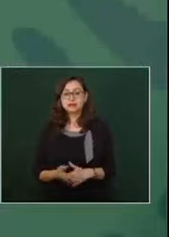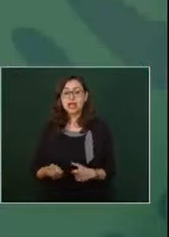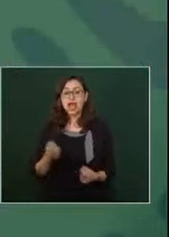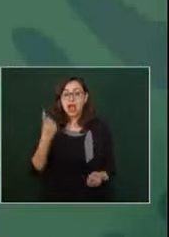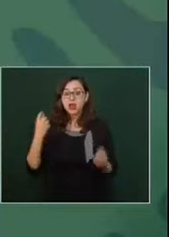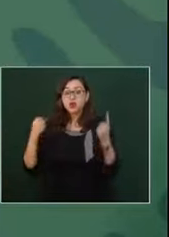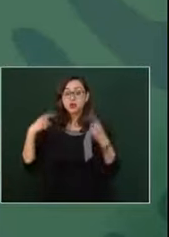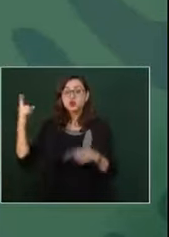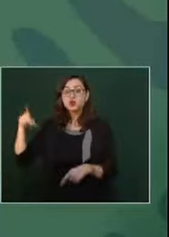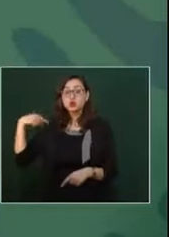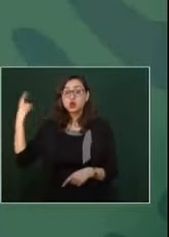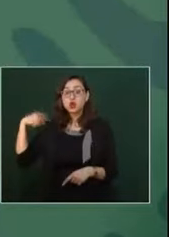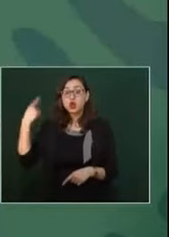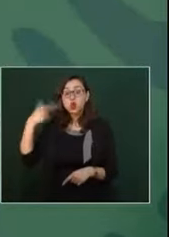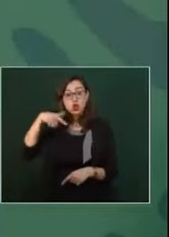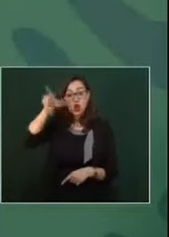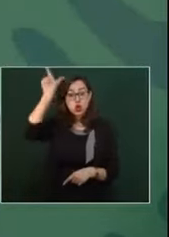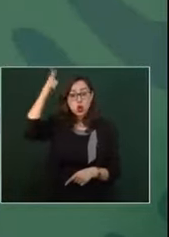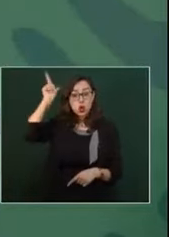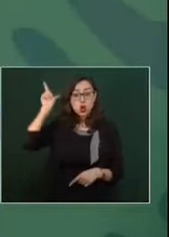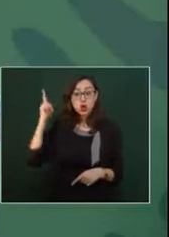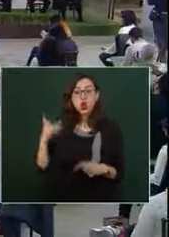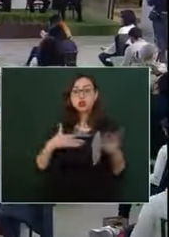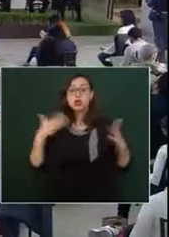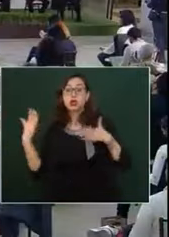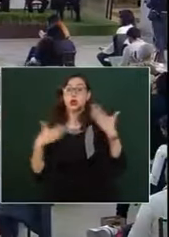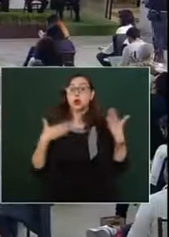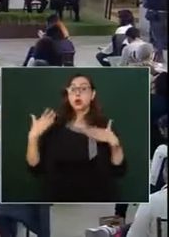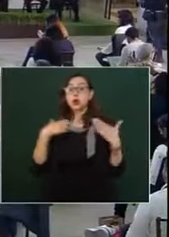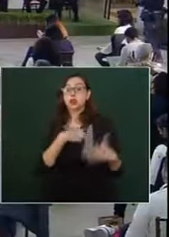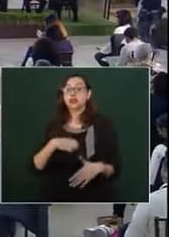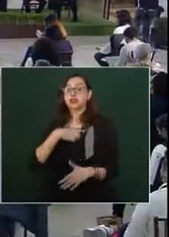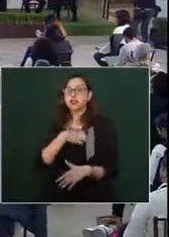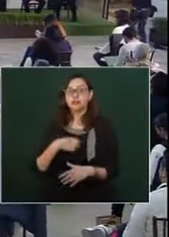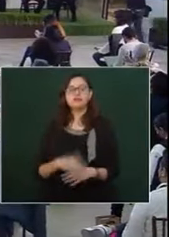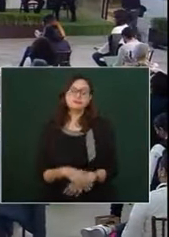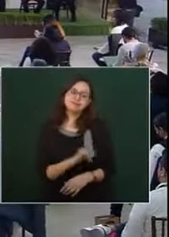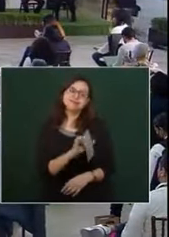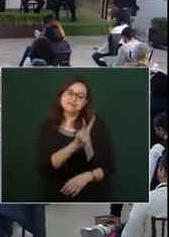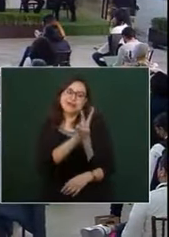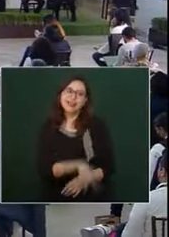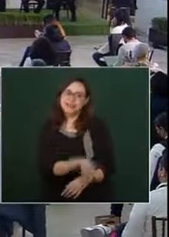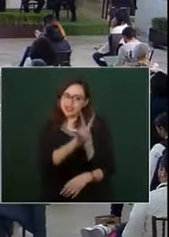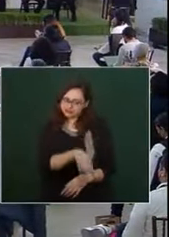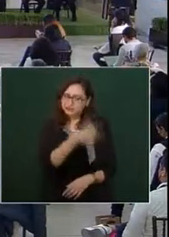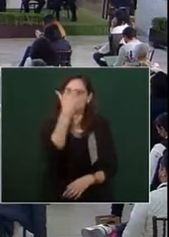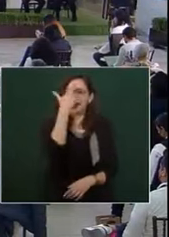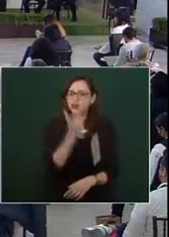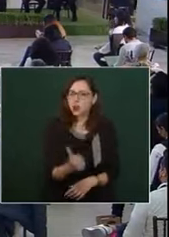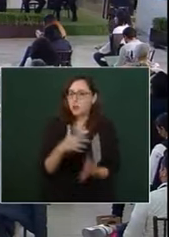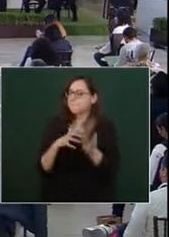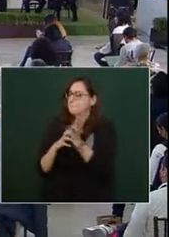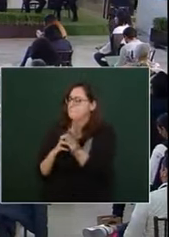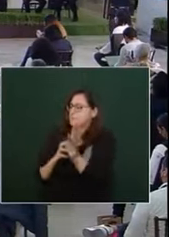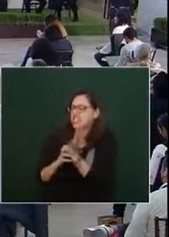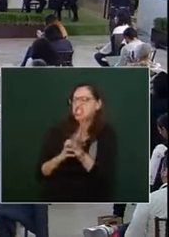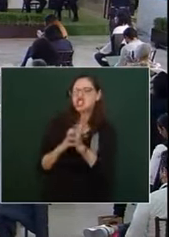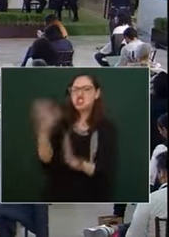razón, somos millones los loquitos. No, hay uno donde habla